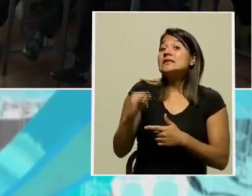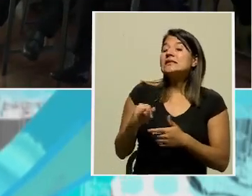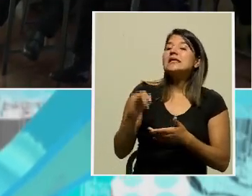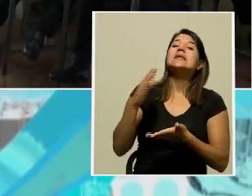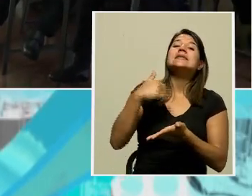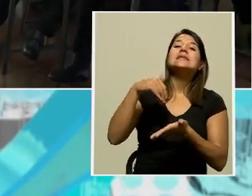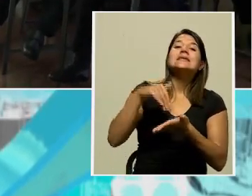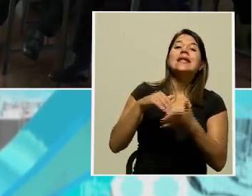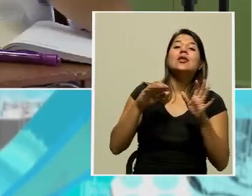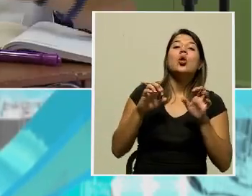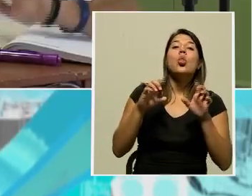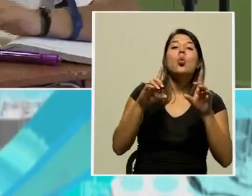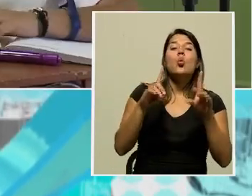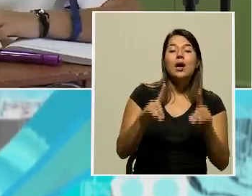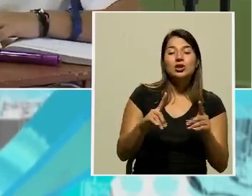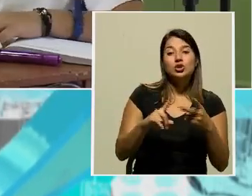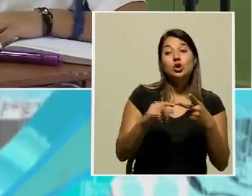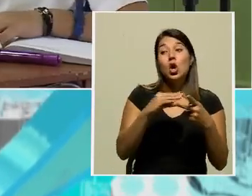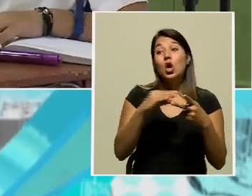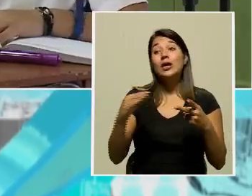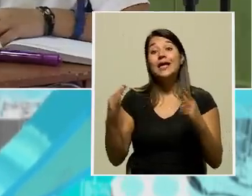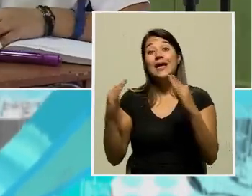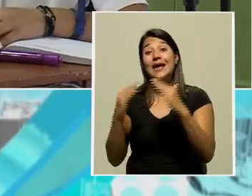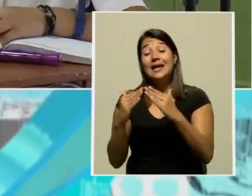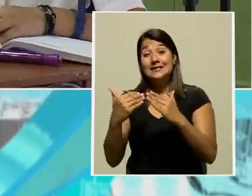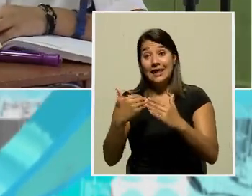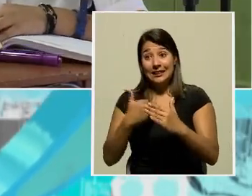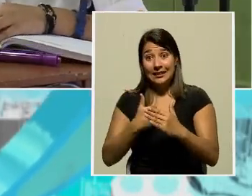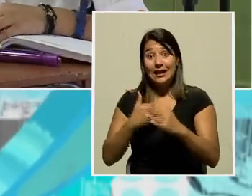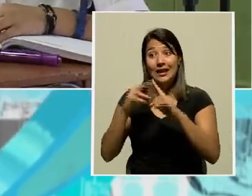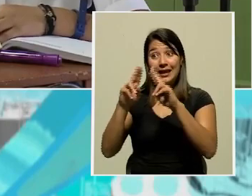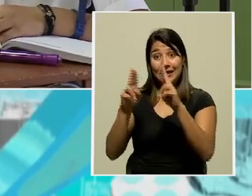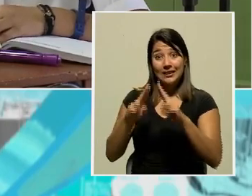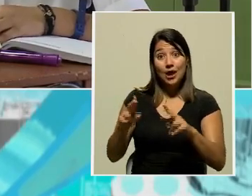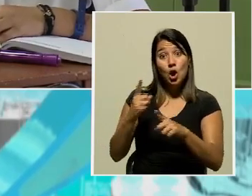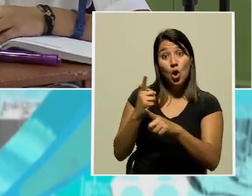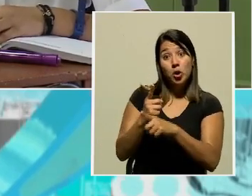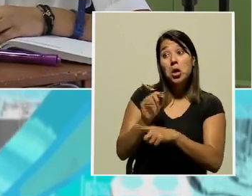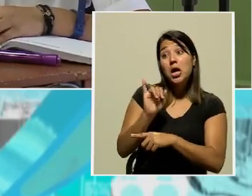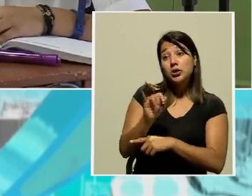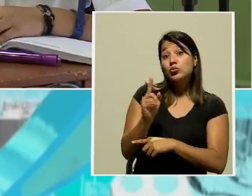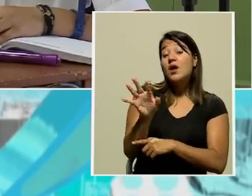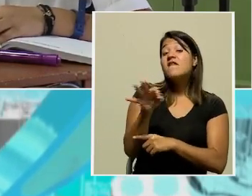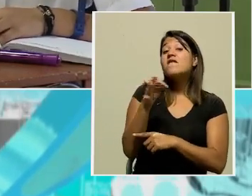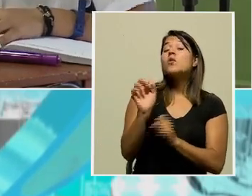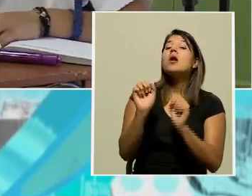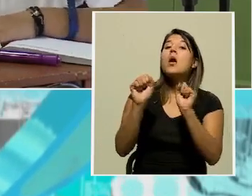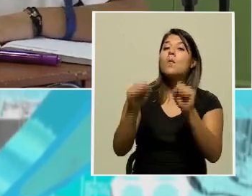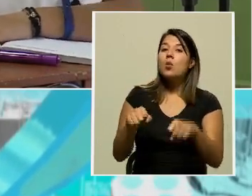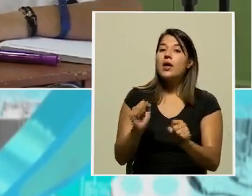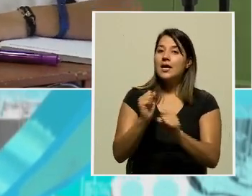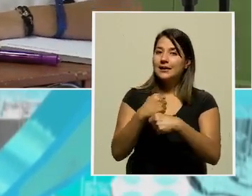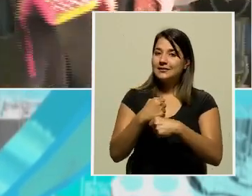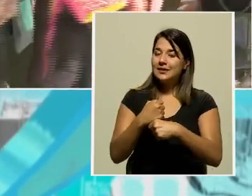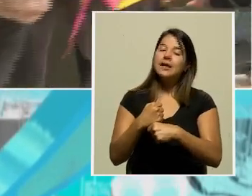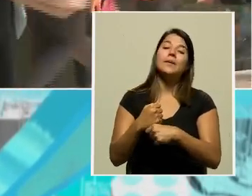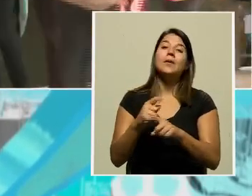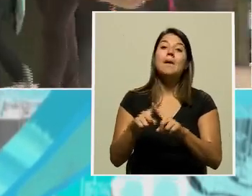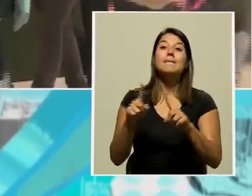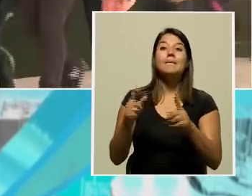tanto en el hogar como en el centro educativo, esa es una modalidad que se podría implementar previa coordinación,